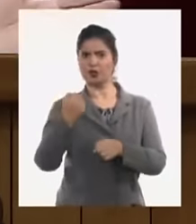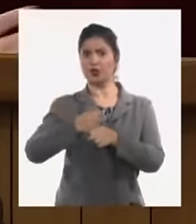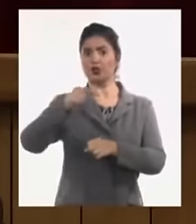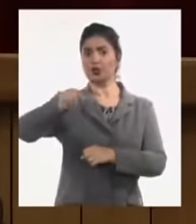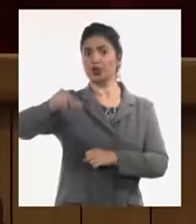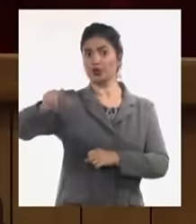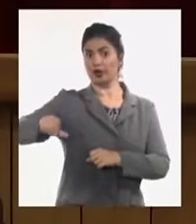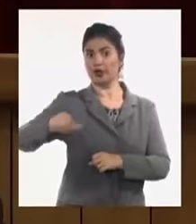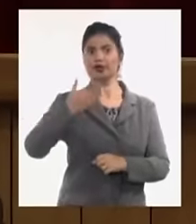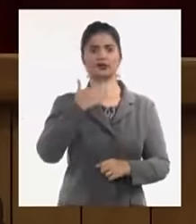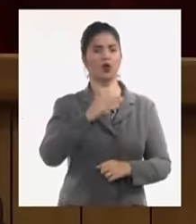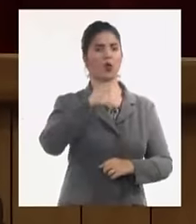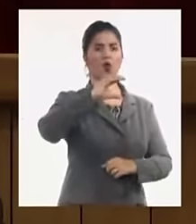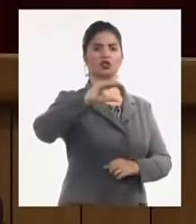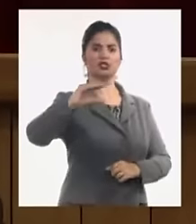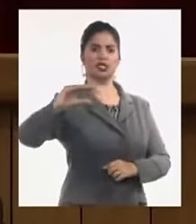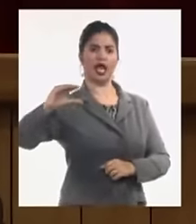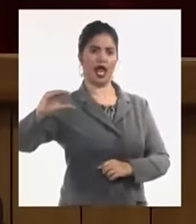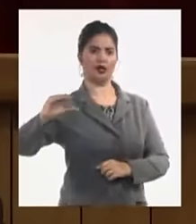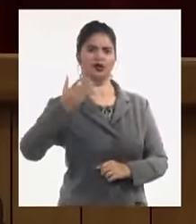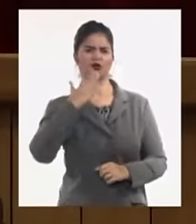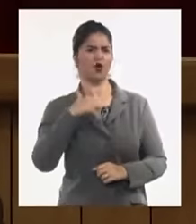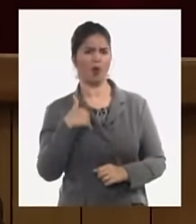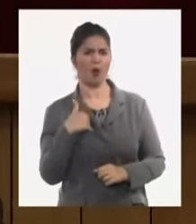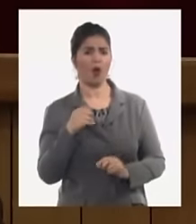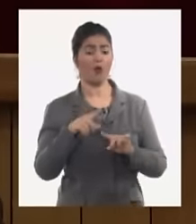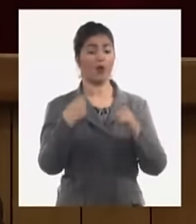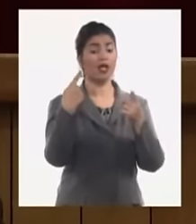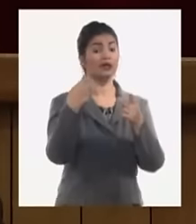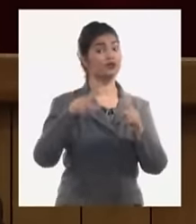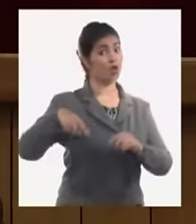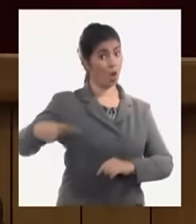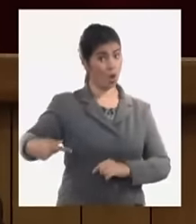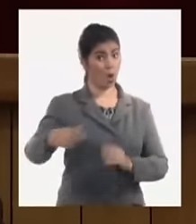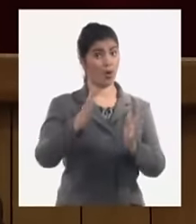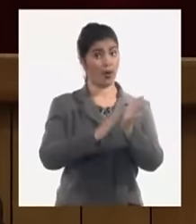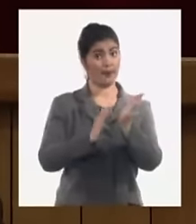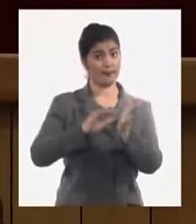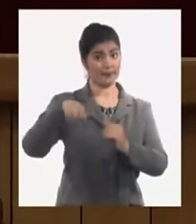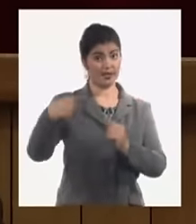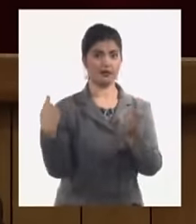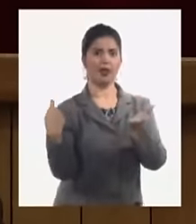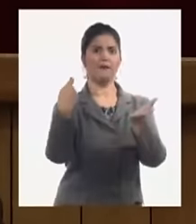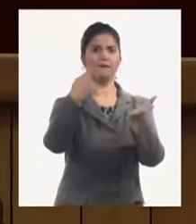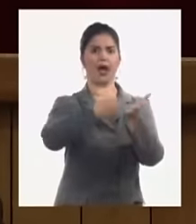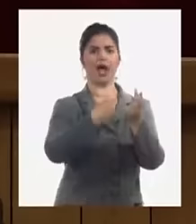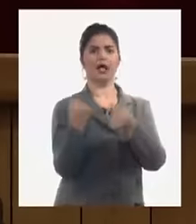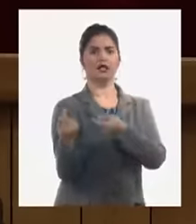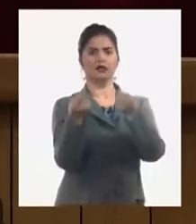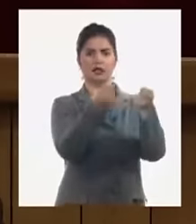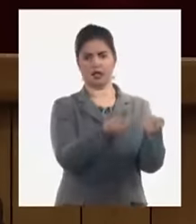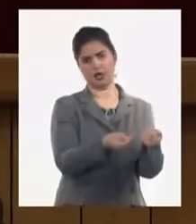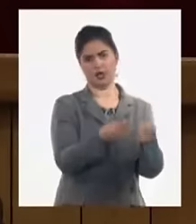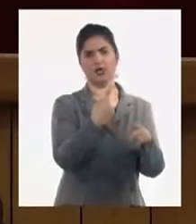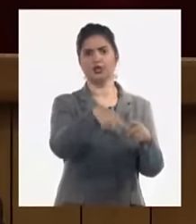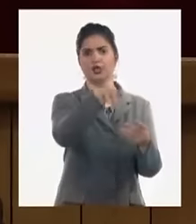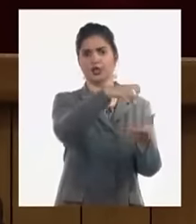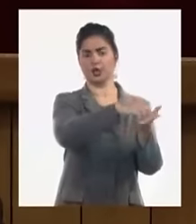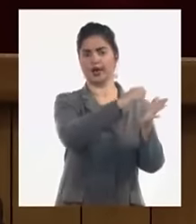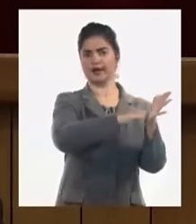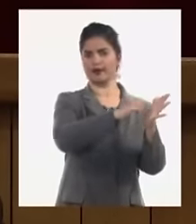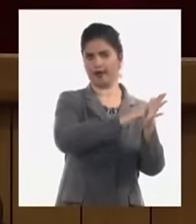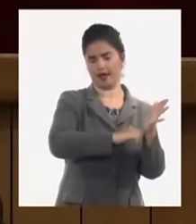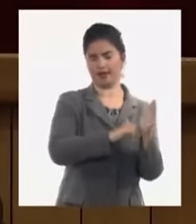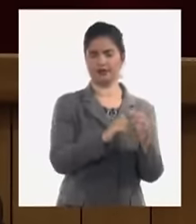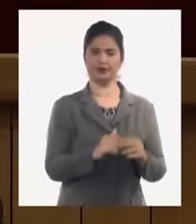utilidades? ¿cuándo van a incrementarse ahí los beneficios personales? para eso no está hecha la empresa estatal socialista sin embargo ¿qué promovemos